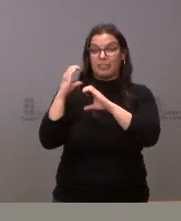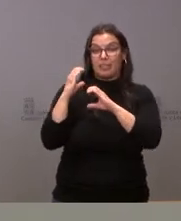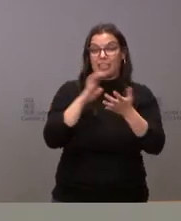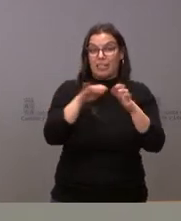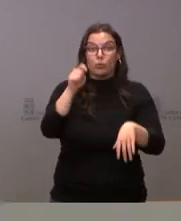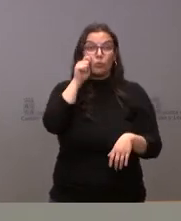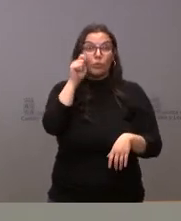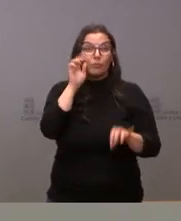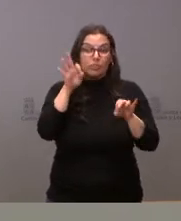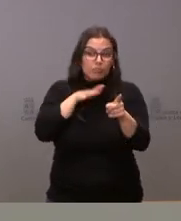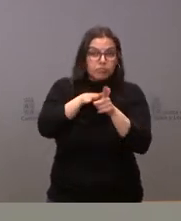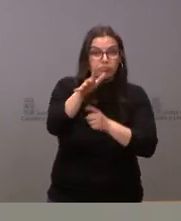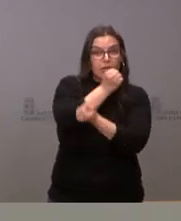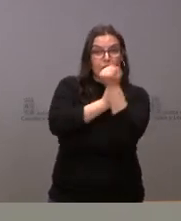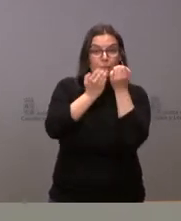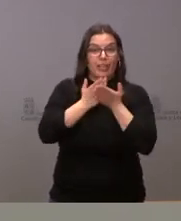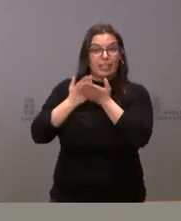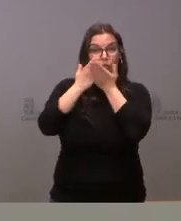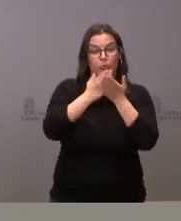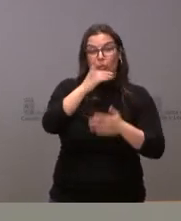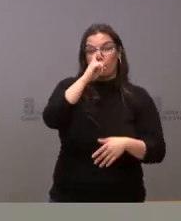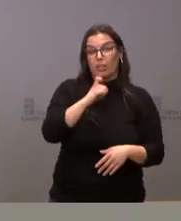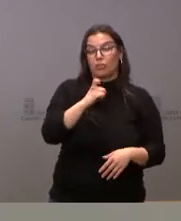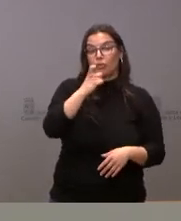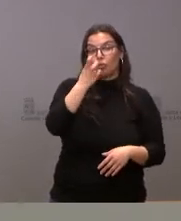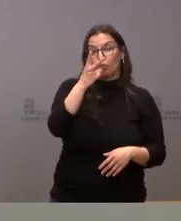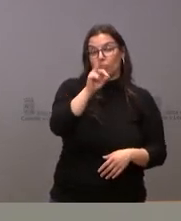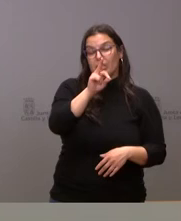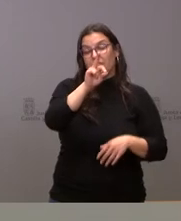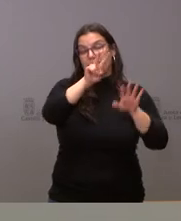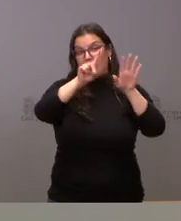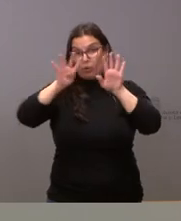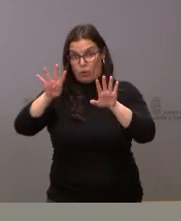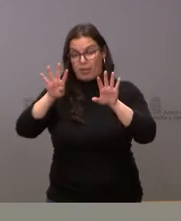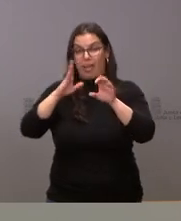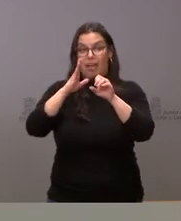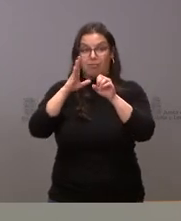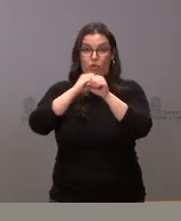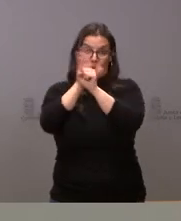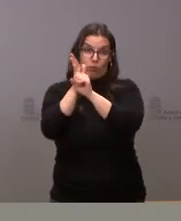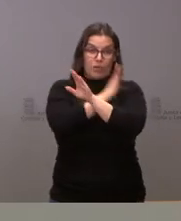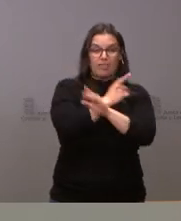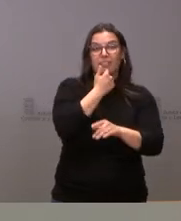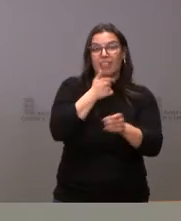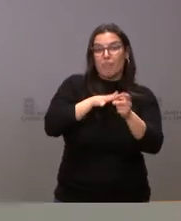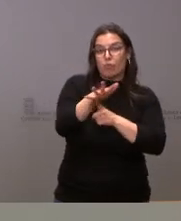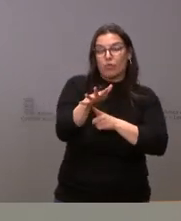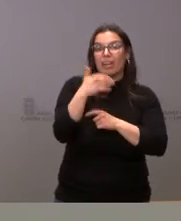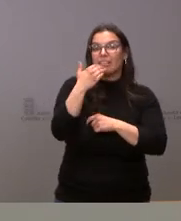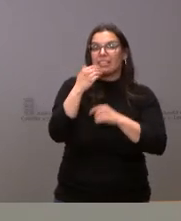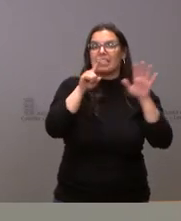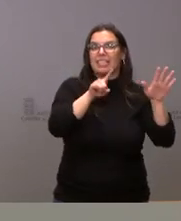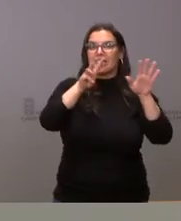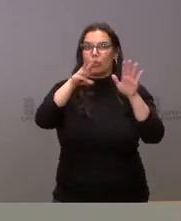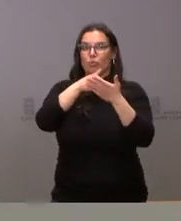al turismo, según un estudio que se aprobó en el año 2019, el último año previo a la pandemia, se acerca a los 68 millones